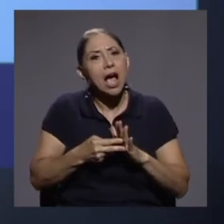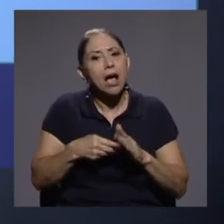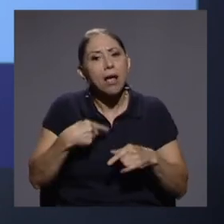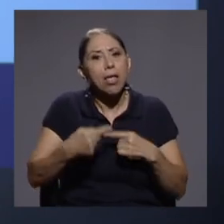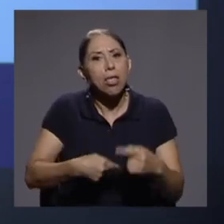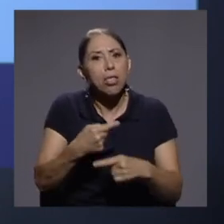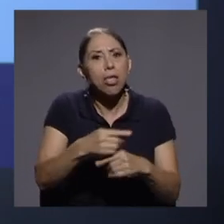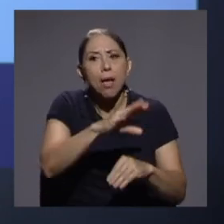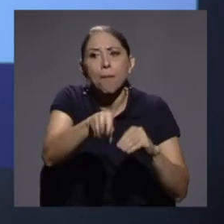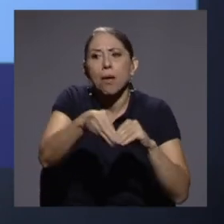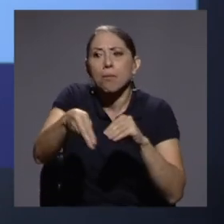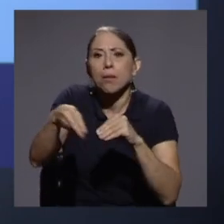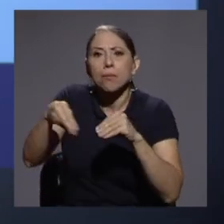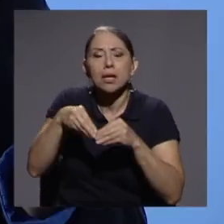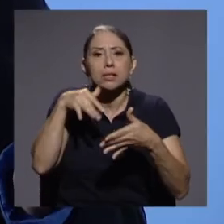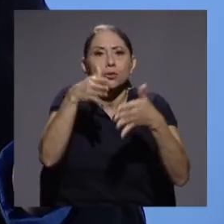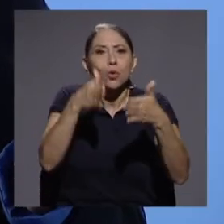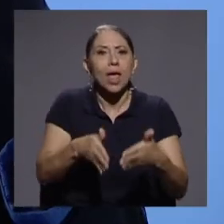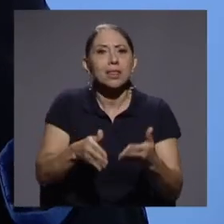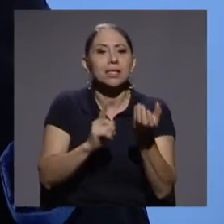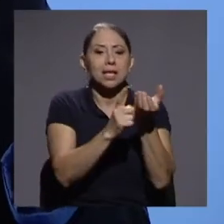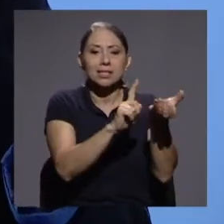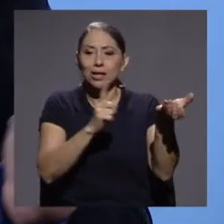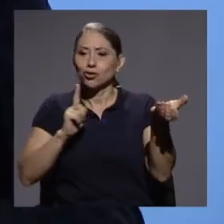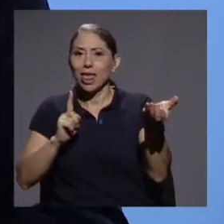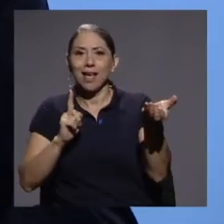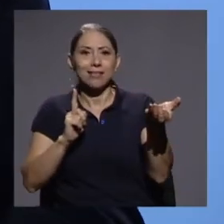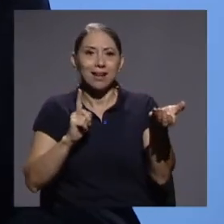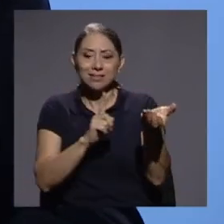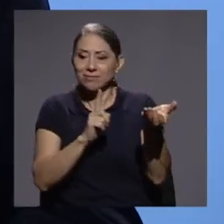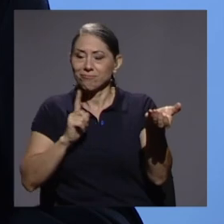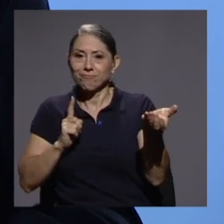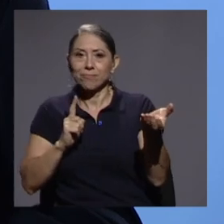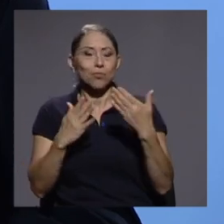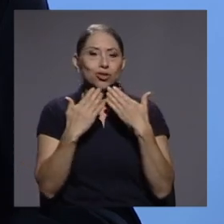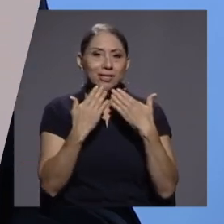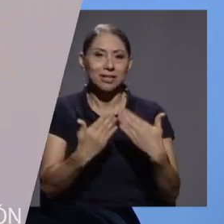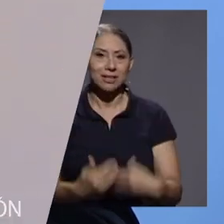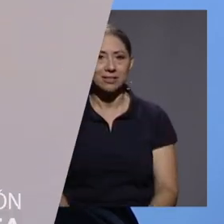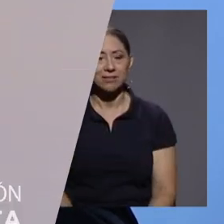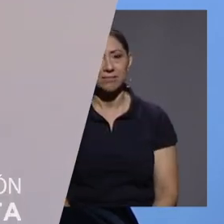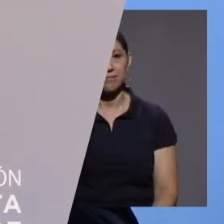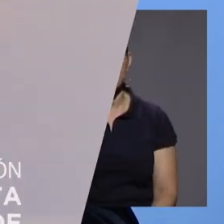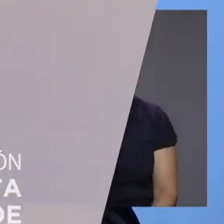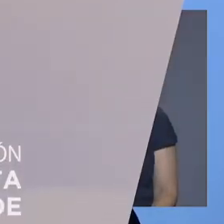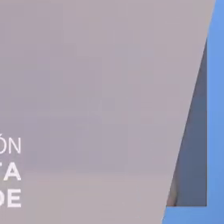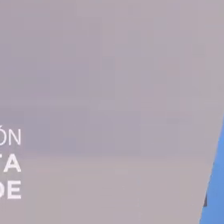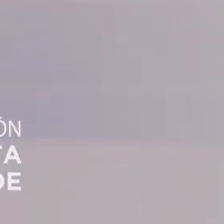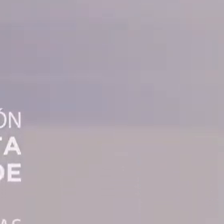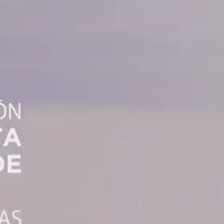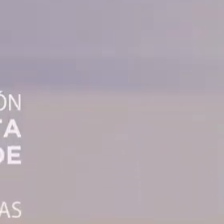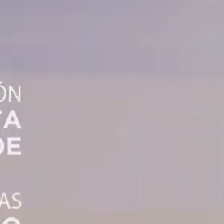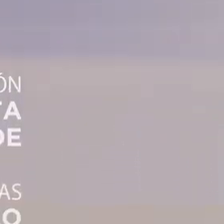que se nos quedan atrás. Muchas gracias. Gracias. Gracias.